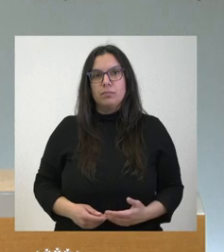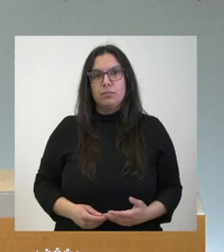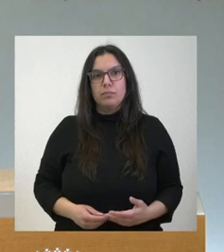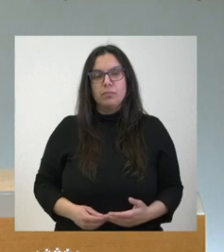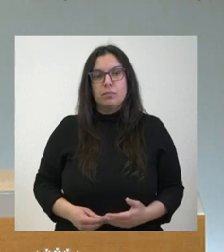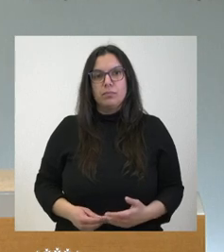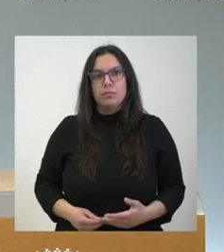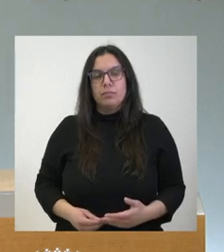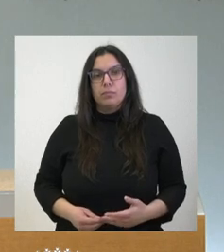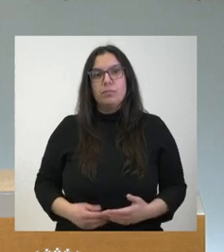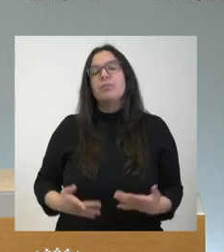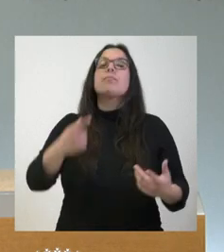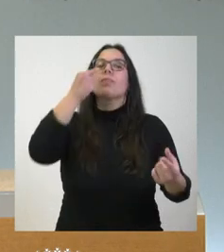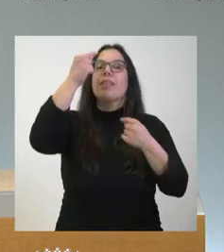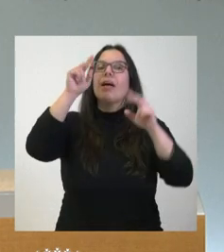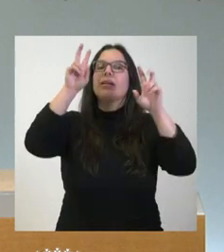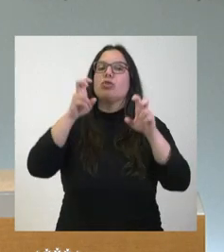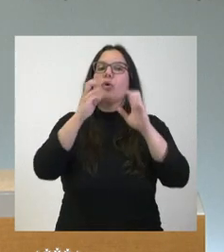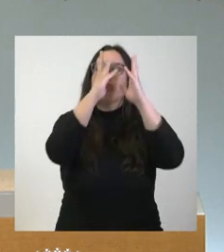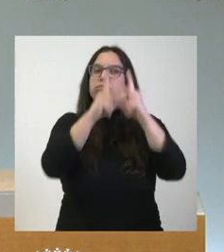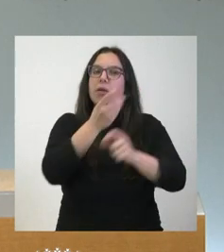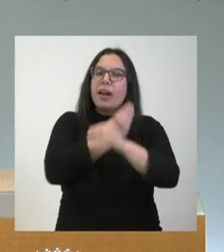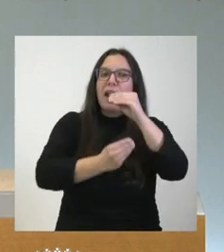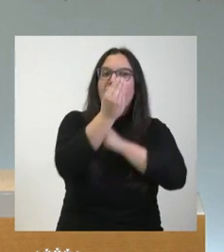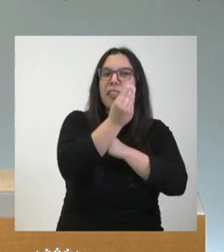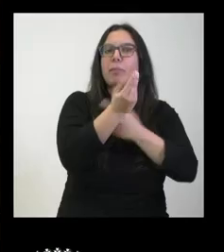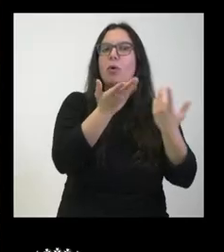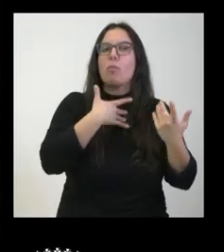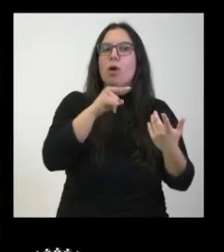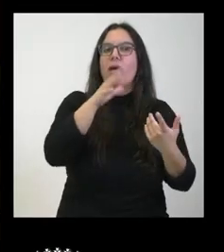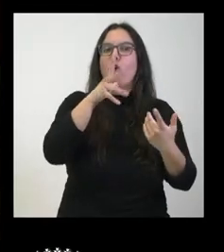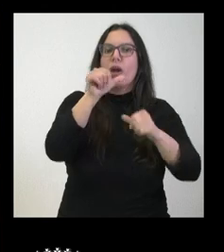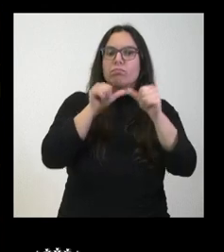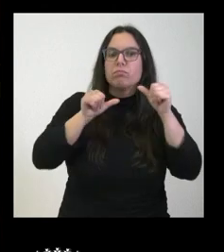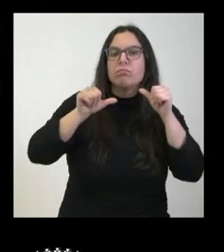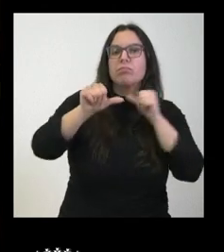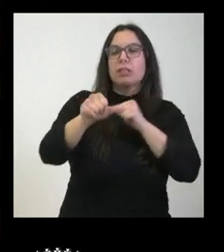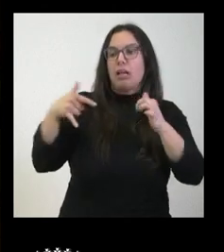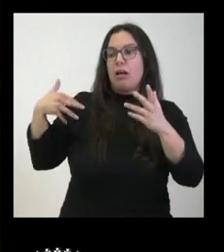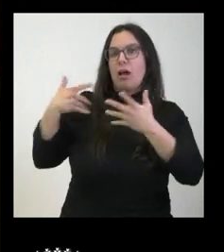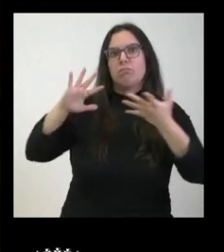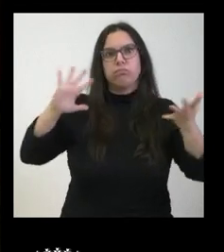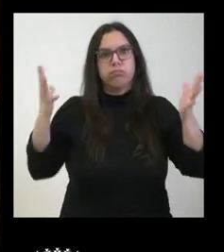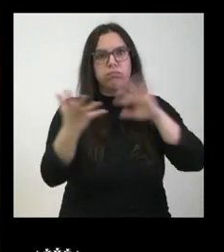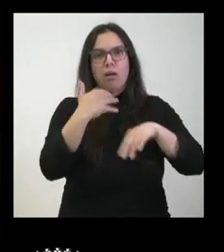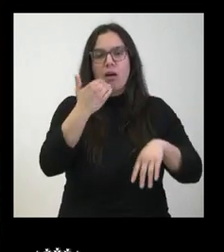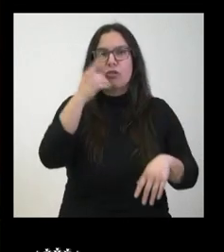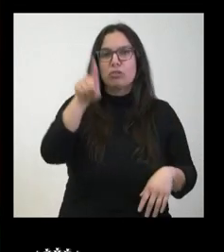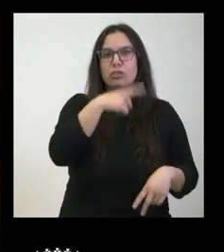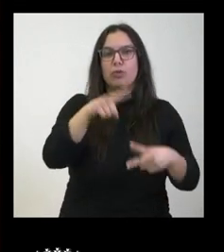Sí, en el dato de nacimientos no sé si consideran que puede ser un punto de inflexión hasta lo que se ha producido hasta ahora. Luego, en la